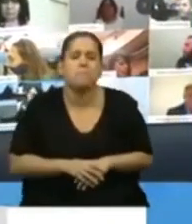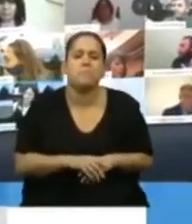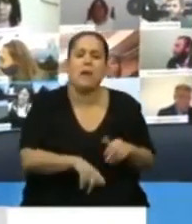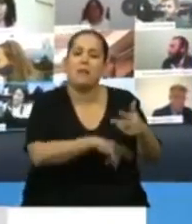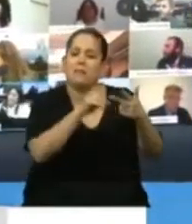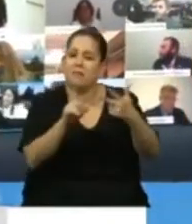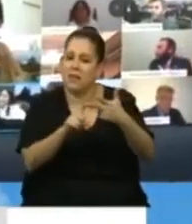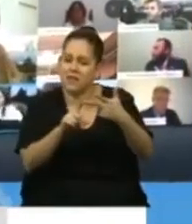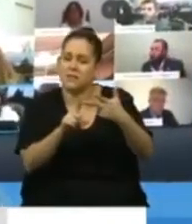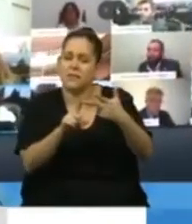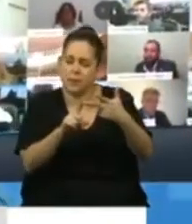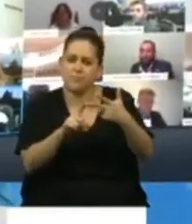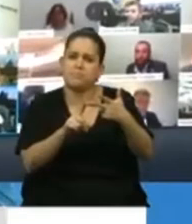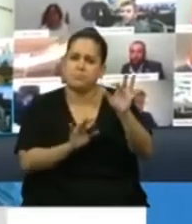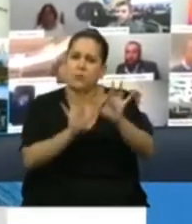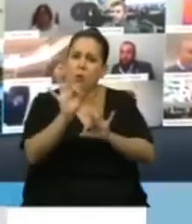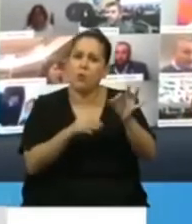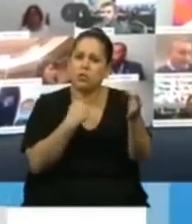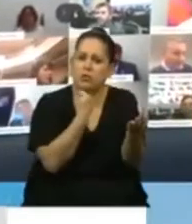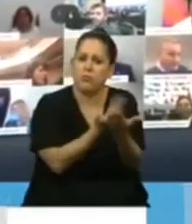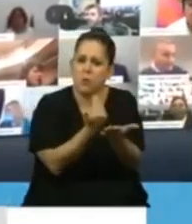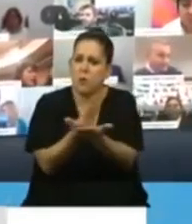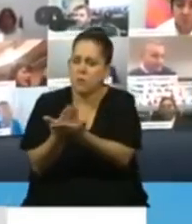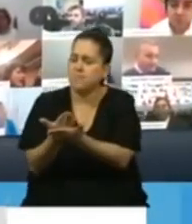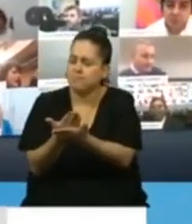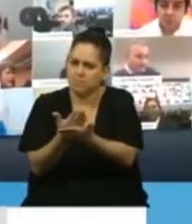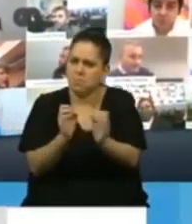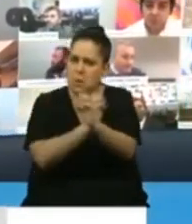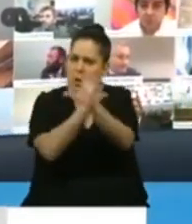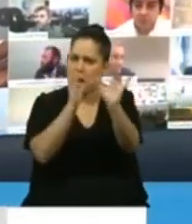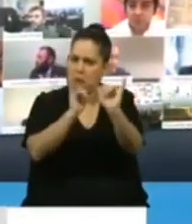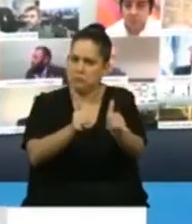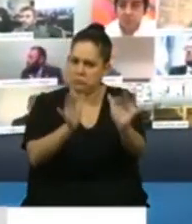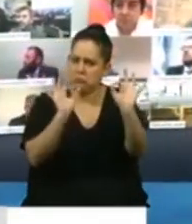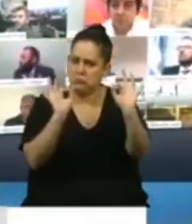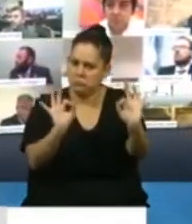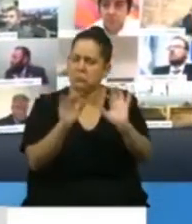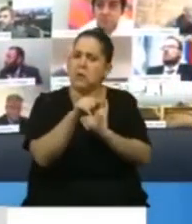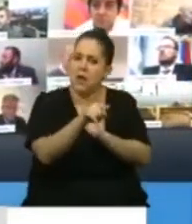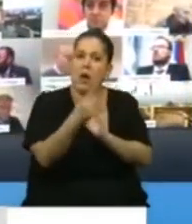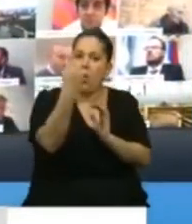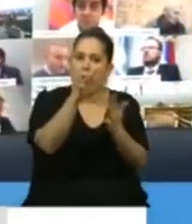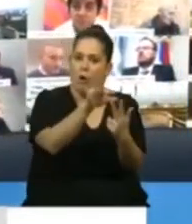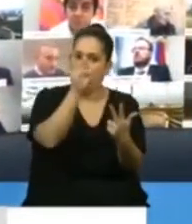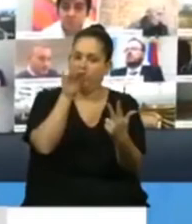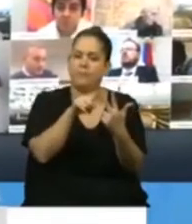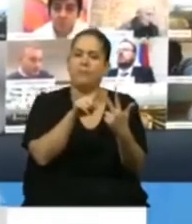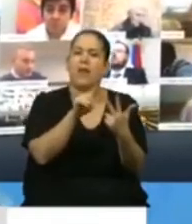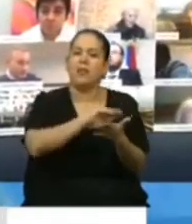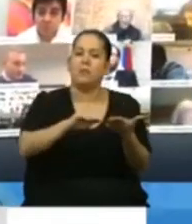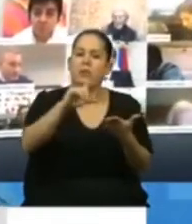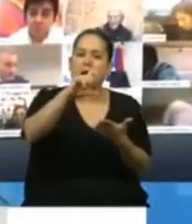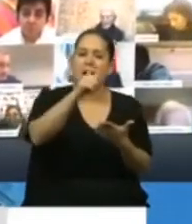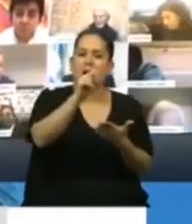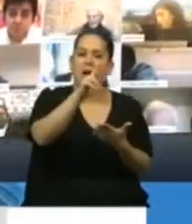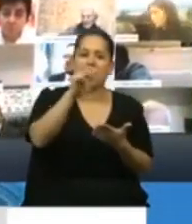está claro los proyectos que hoy estamos tratando, entre esos, uno que destaco de la diputada Carla Carrizo, que hemos